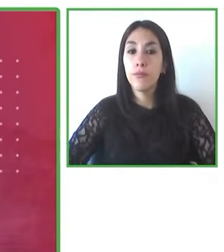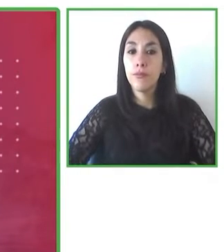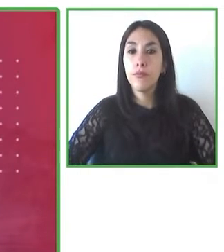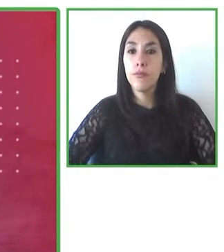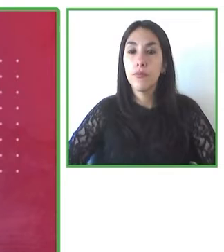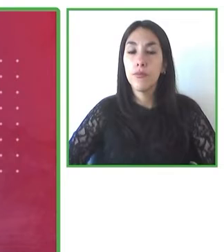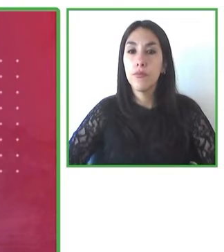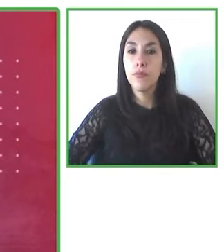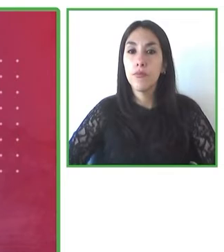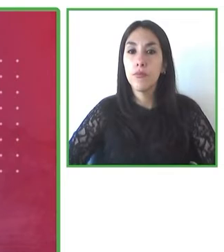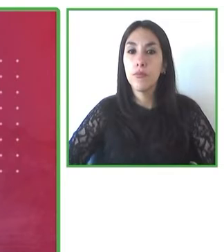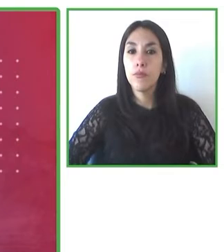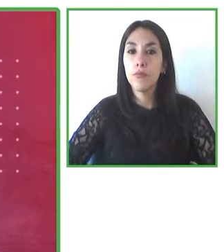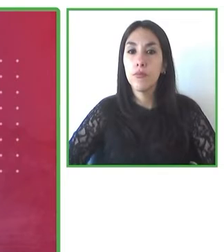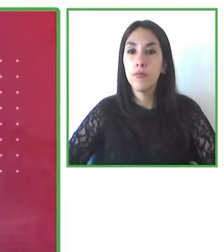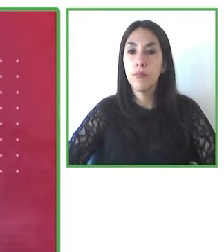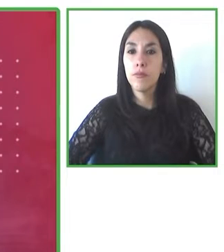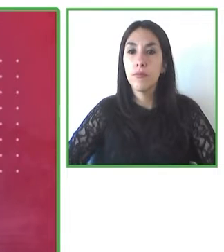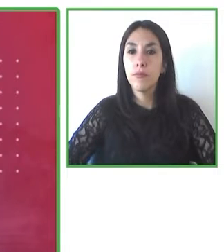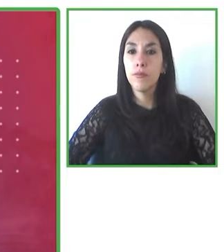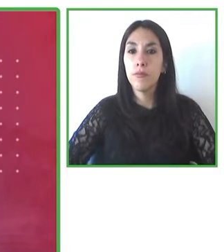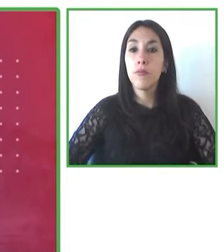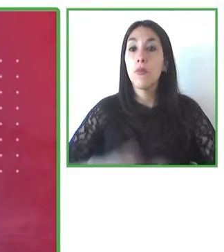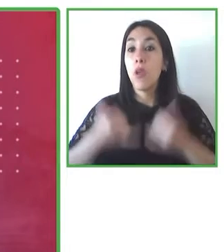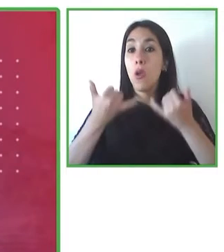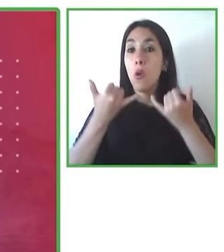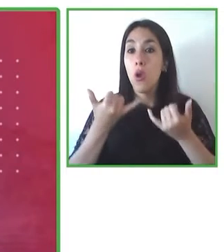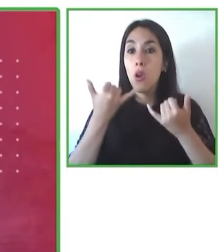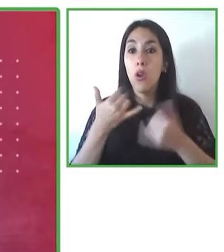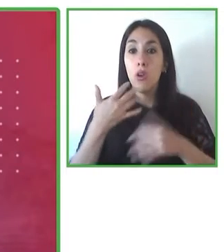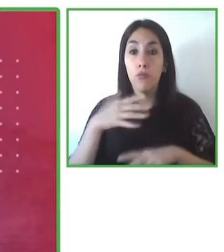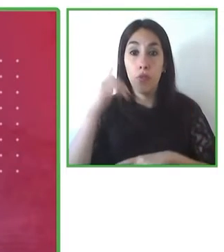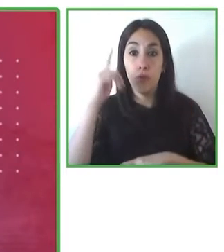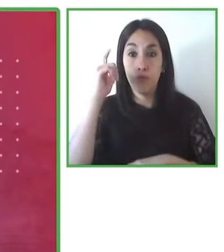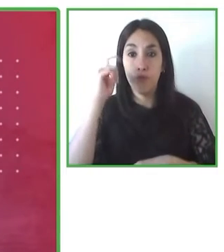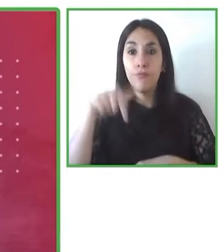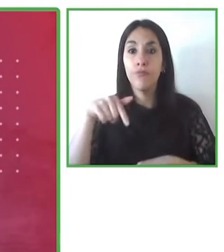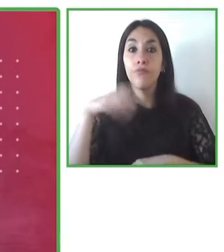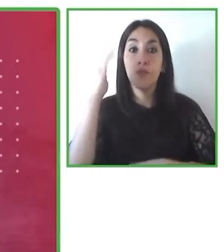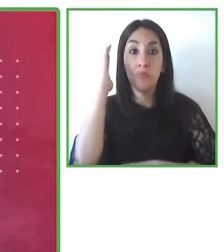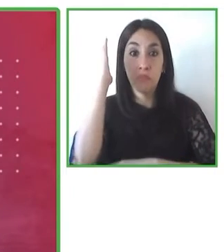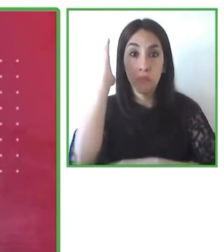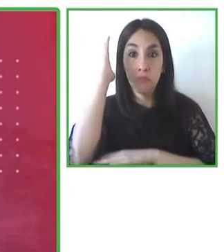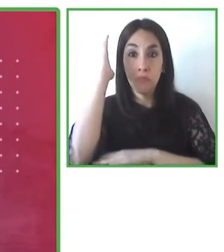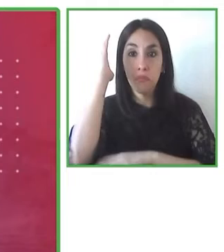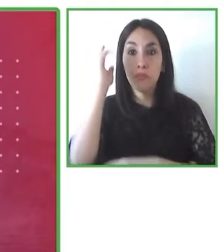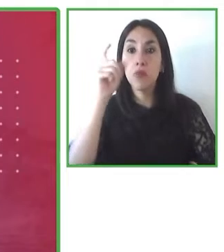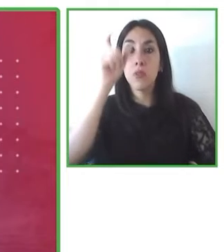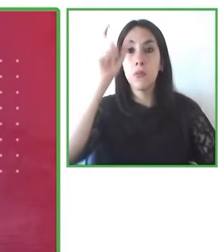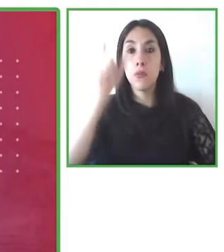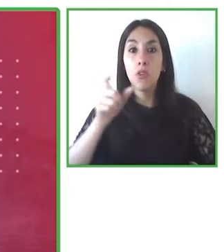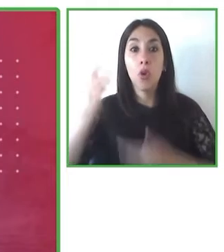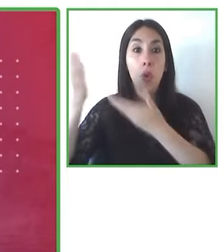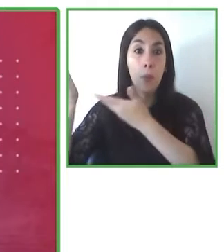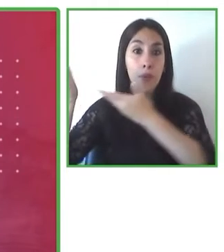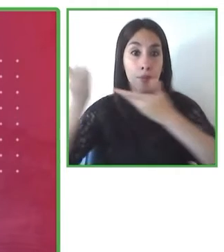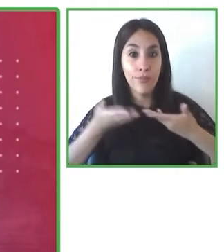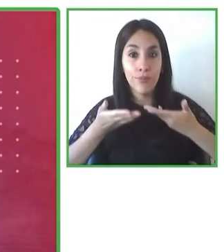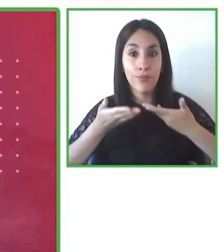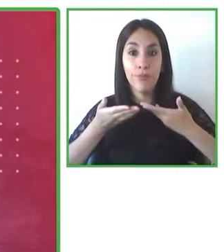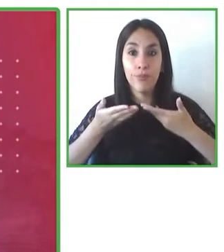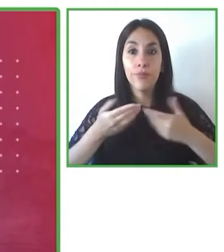Y vamos a comenzar con este panel, con la primera invitada, Alexandra Domnagel,